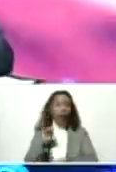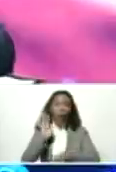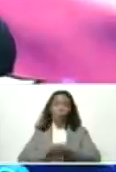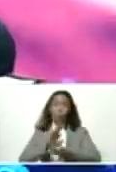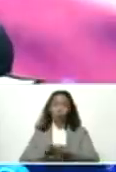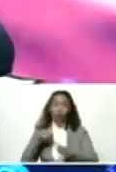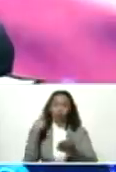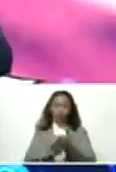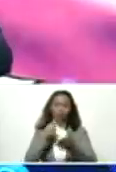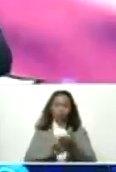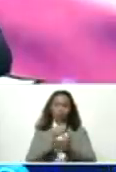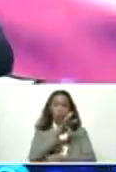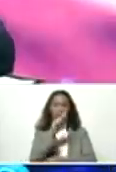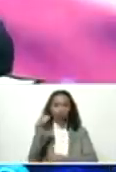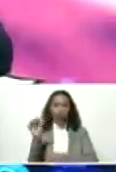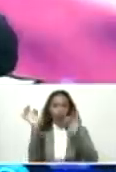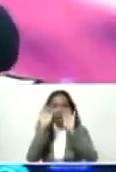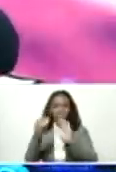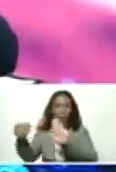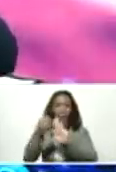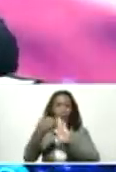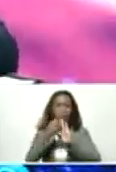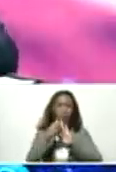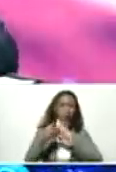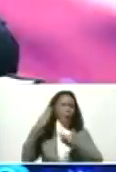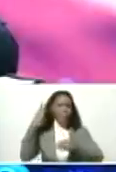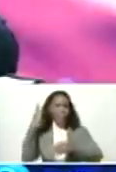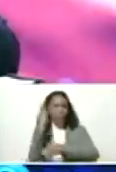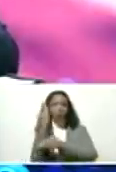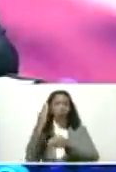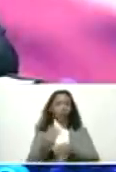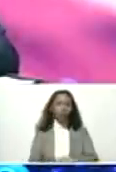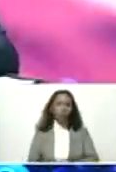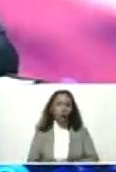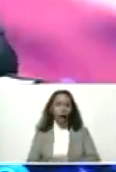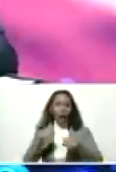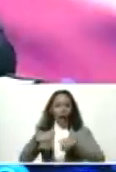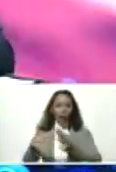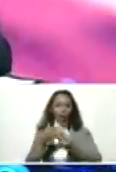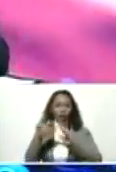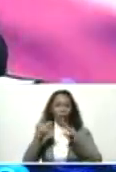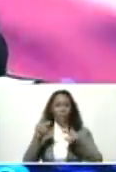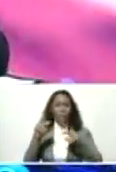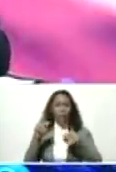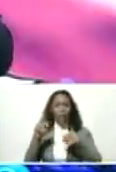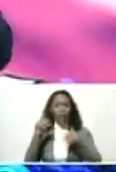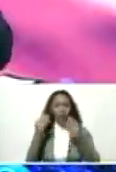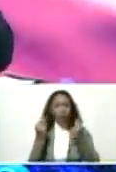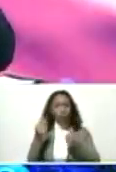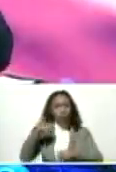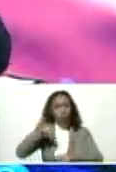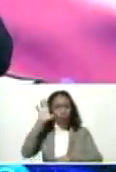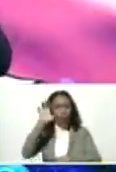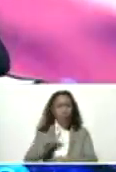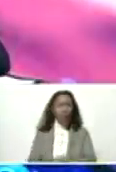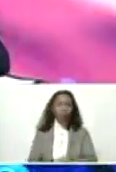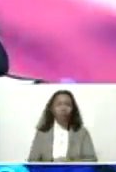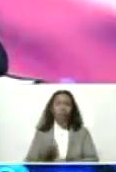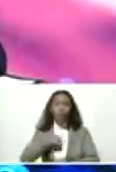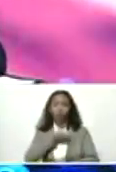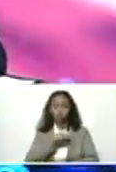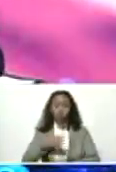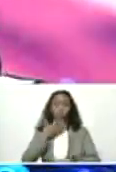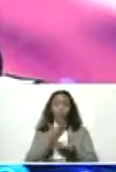persisten las 400 medidas de sanciones criminales contra la economía del país. Y nosotros nos hemos